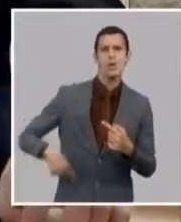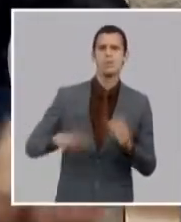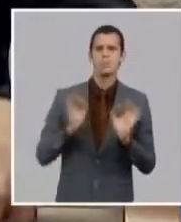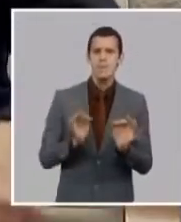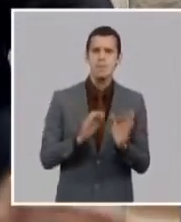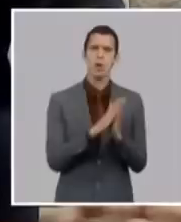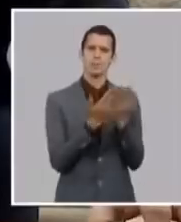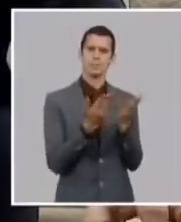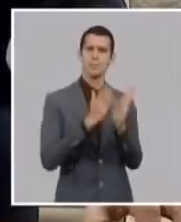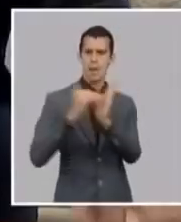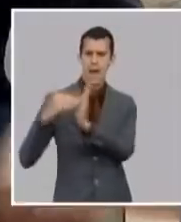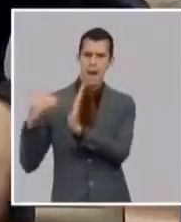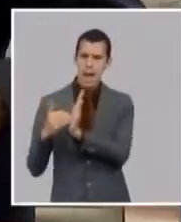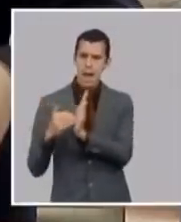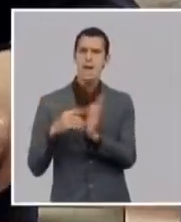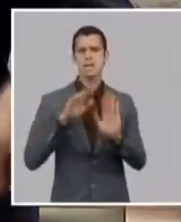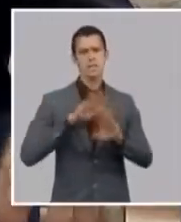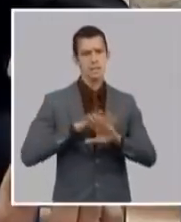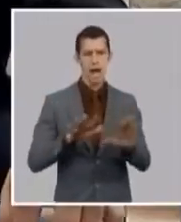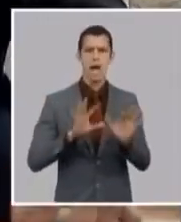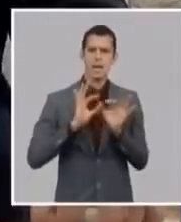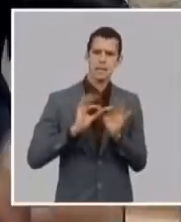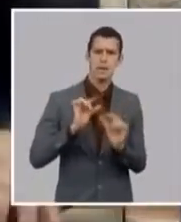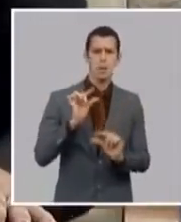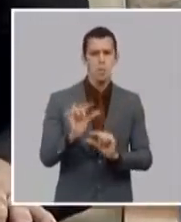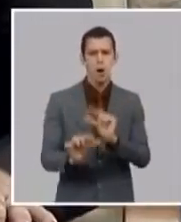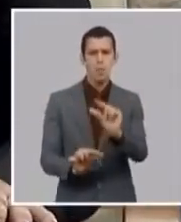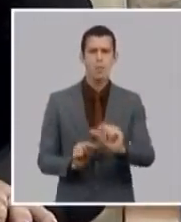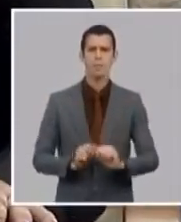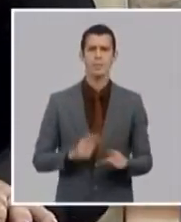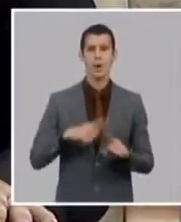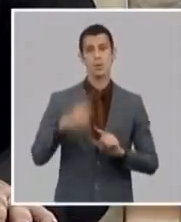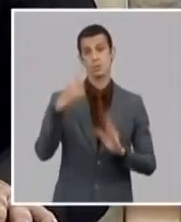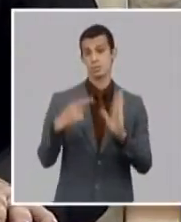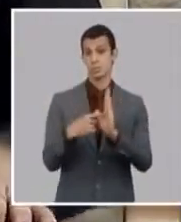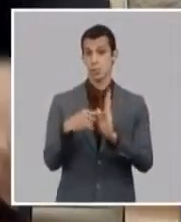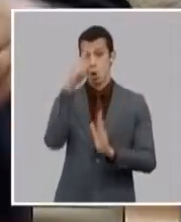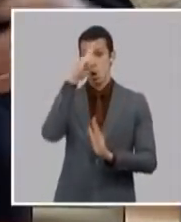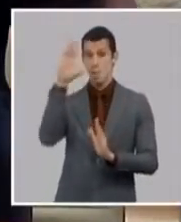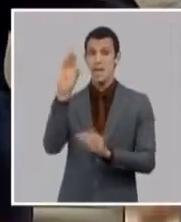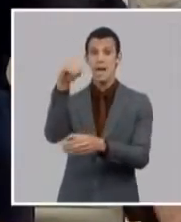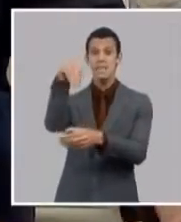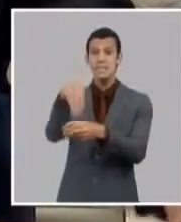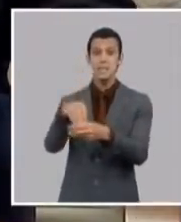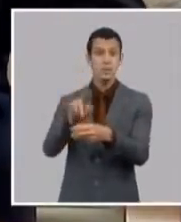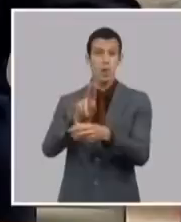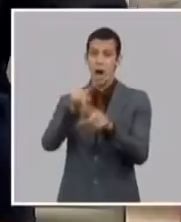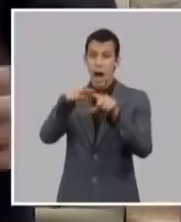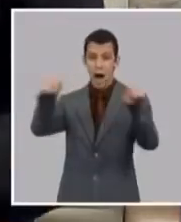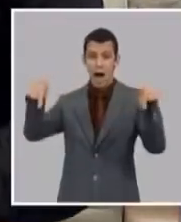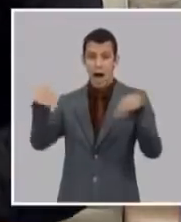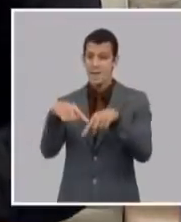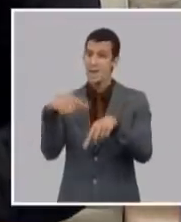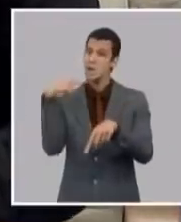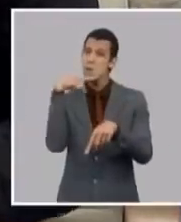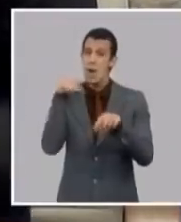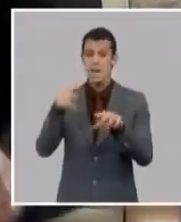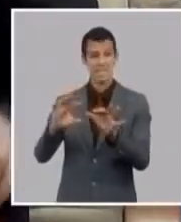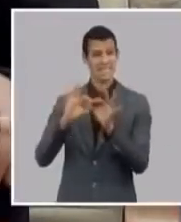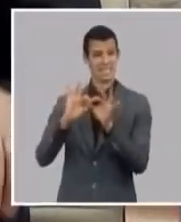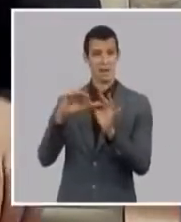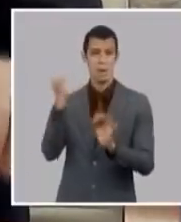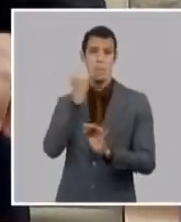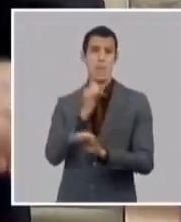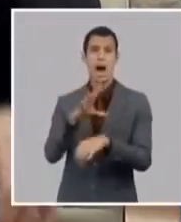incluye por supuesto la prioridad a los hospitales las terapias intensivas las demandas los centros de aislamiento que también se suman